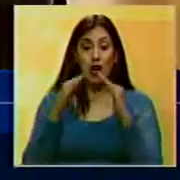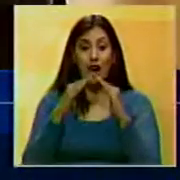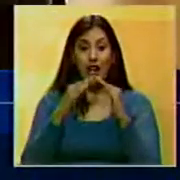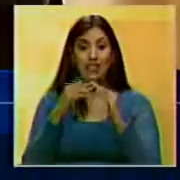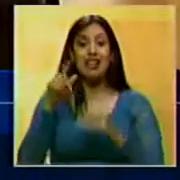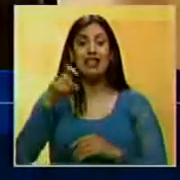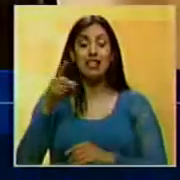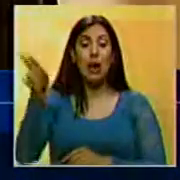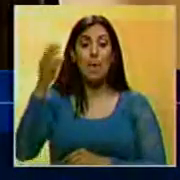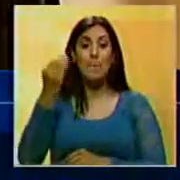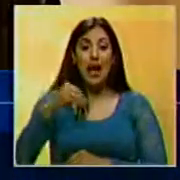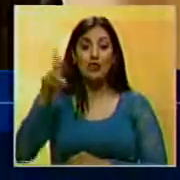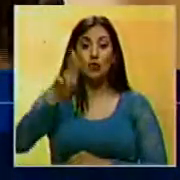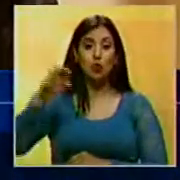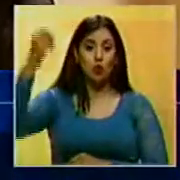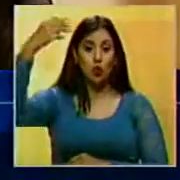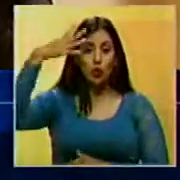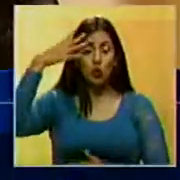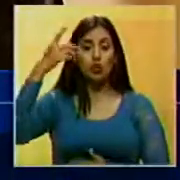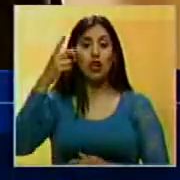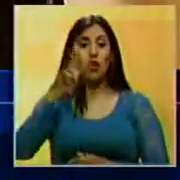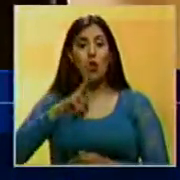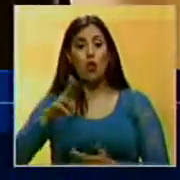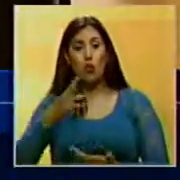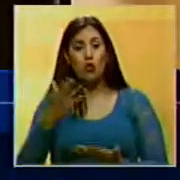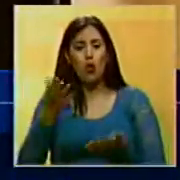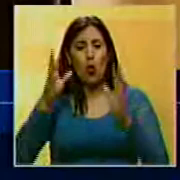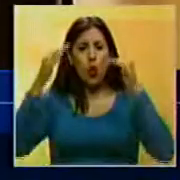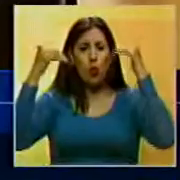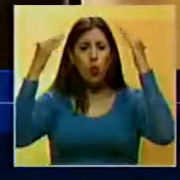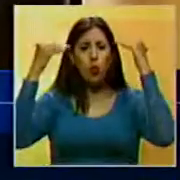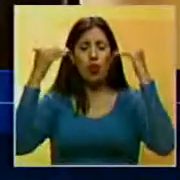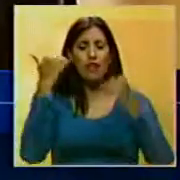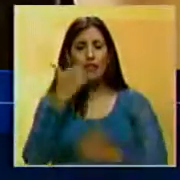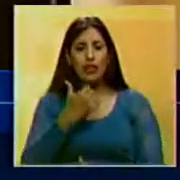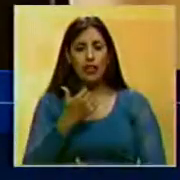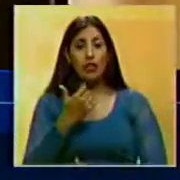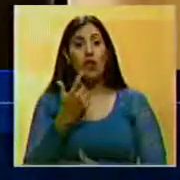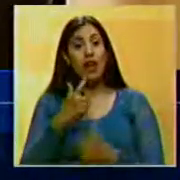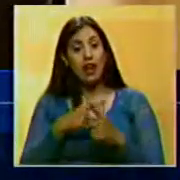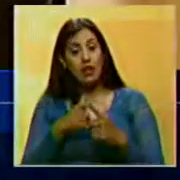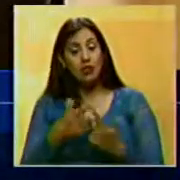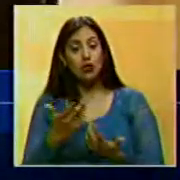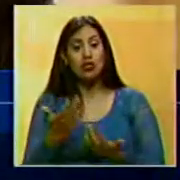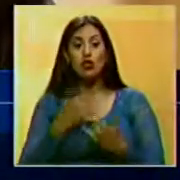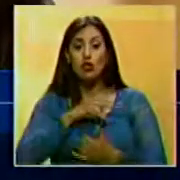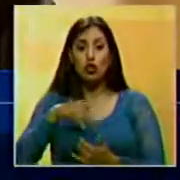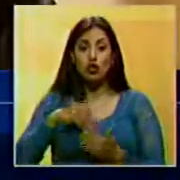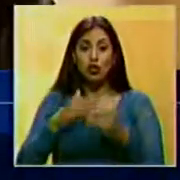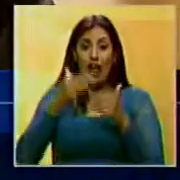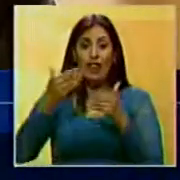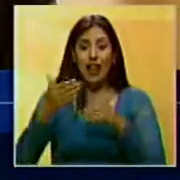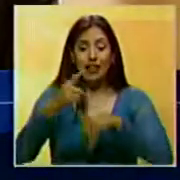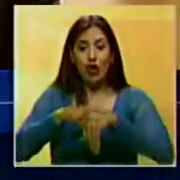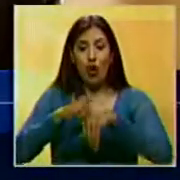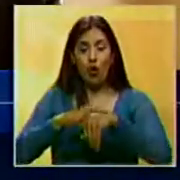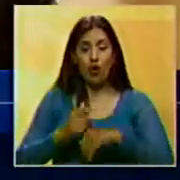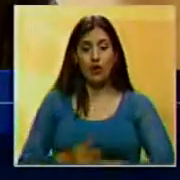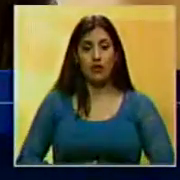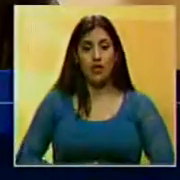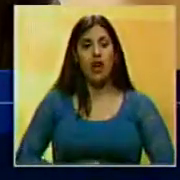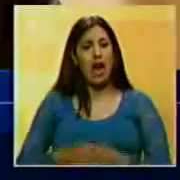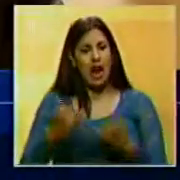es cuando más encienden las luces, encienden los aires acondicionados. De manera, pues, que vamos a adelantar esta hora. Esto lo estuvimos